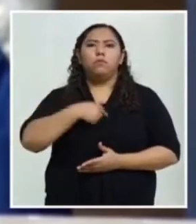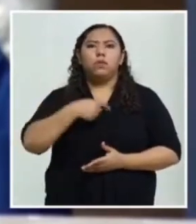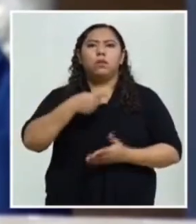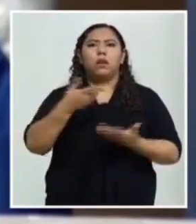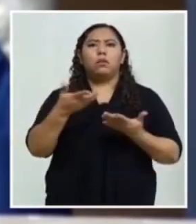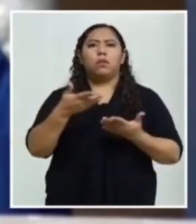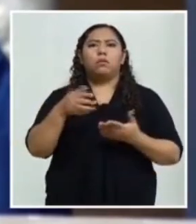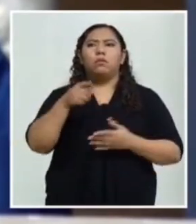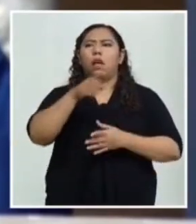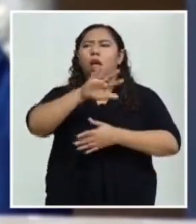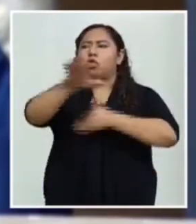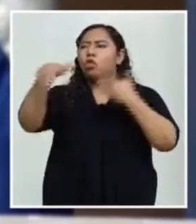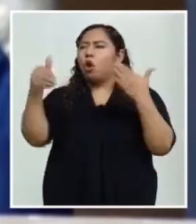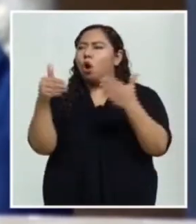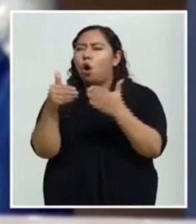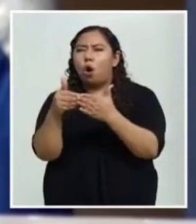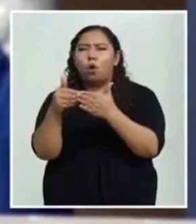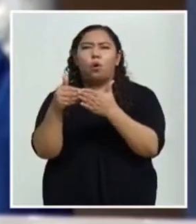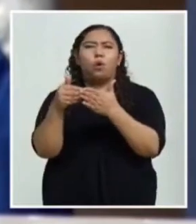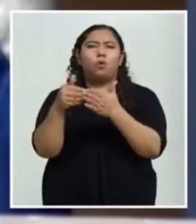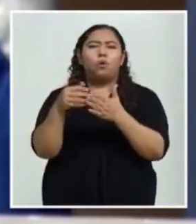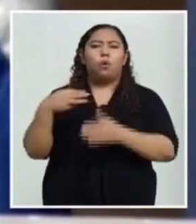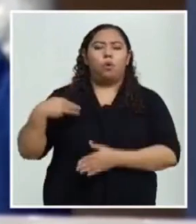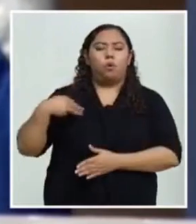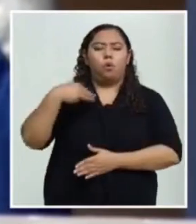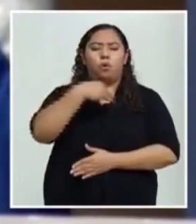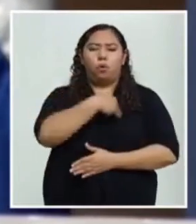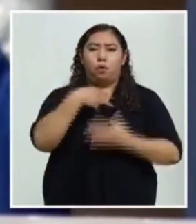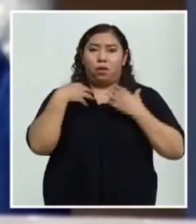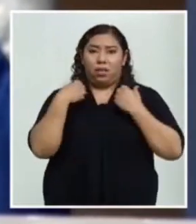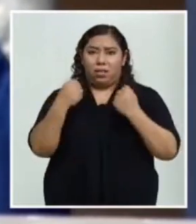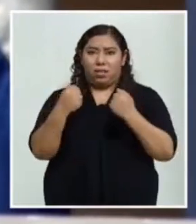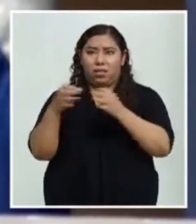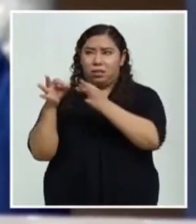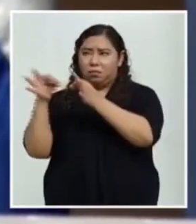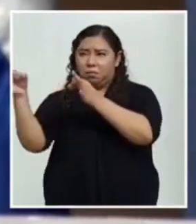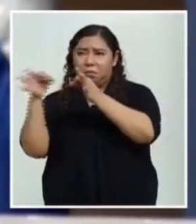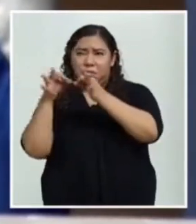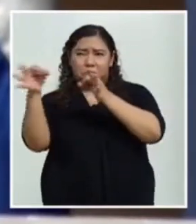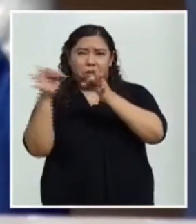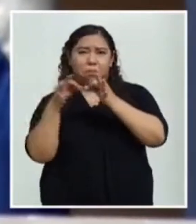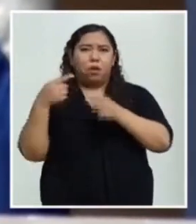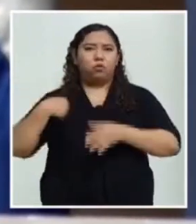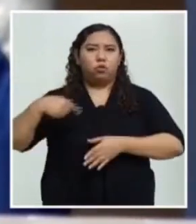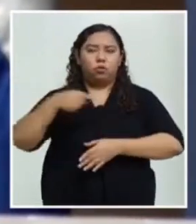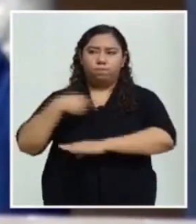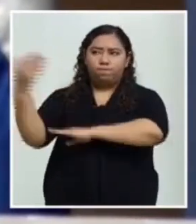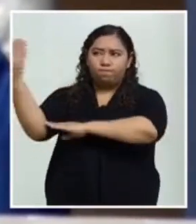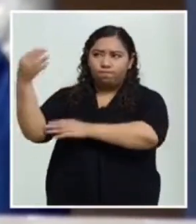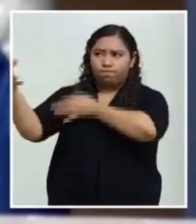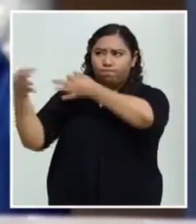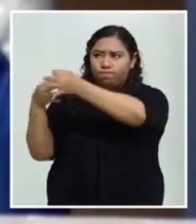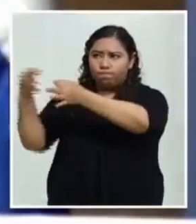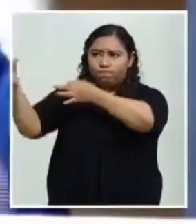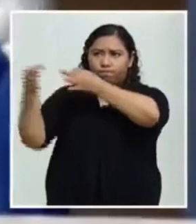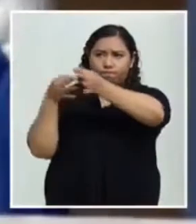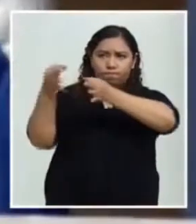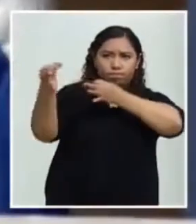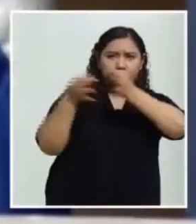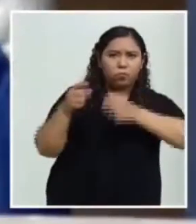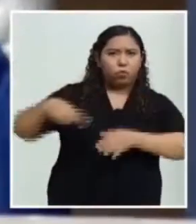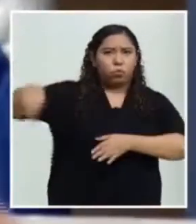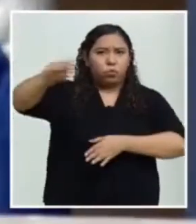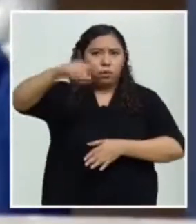las instancias y a todos los actores claves a fin de que lo revisen, lo conozcan y brinden aportes.